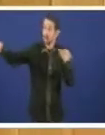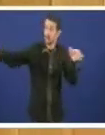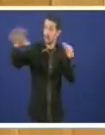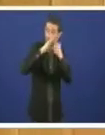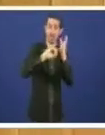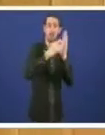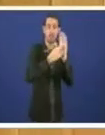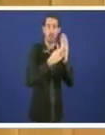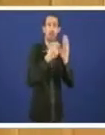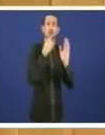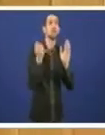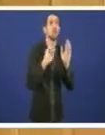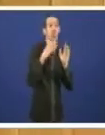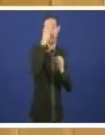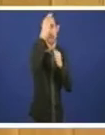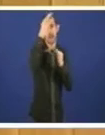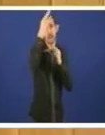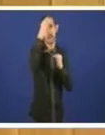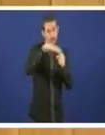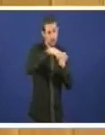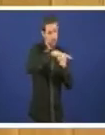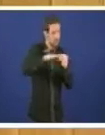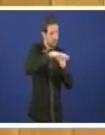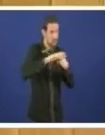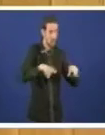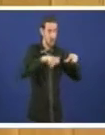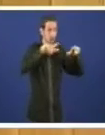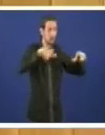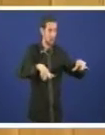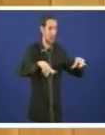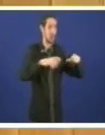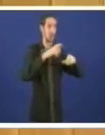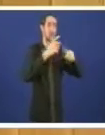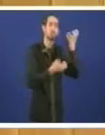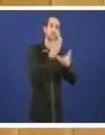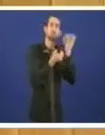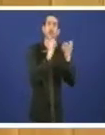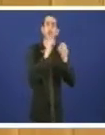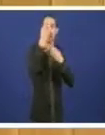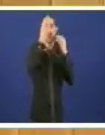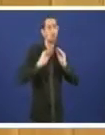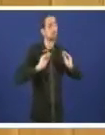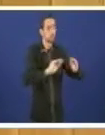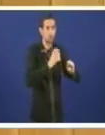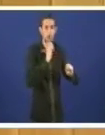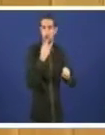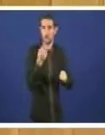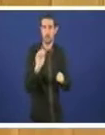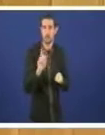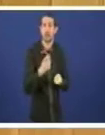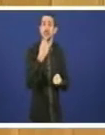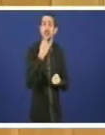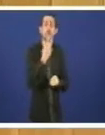cales son os requisitos que teñen que cumplir esa planta do sur o único que di é que vai queimar 280.000